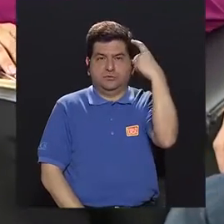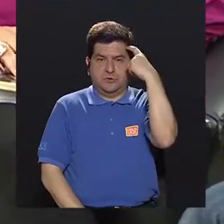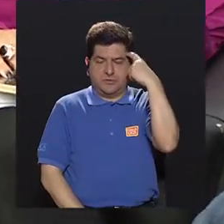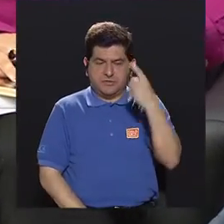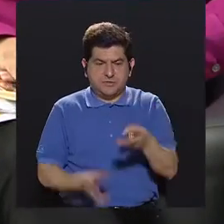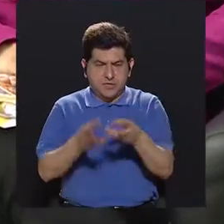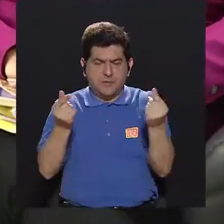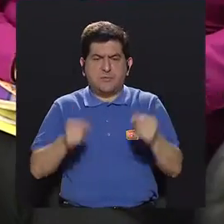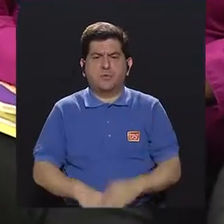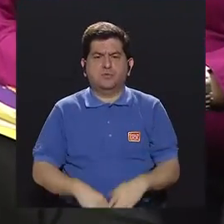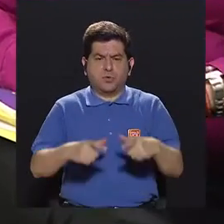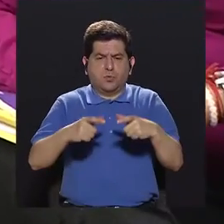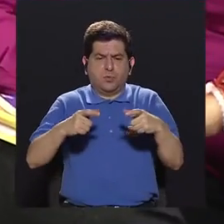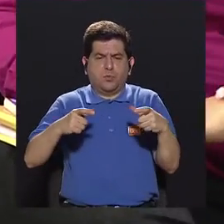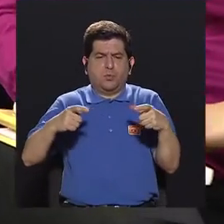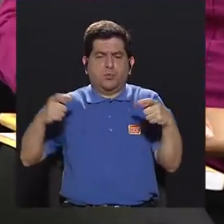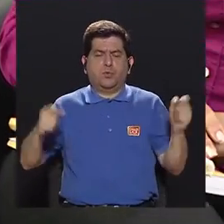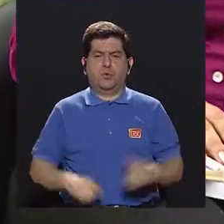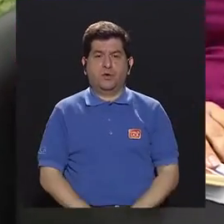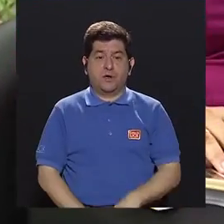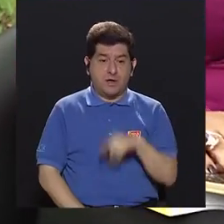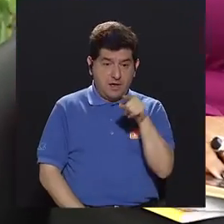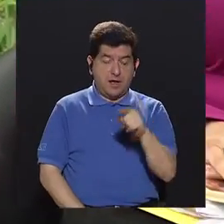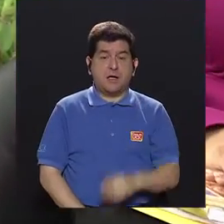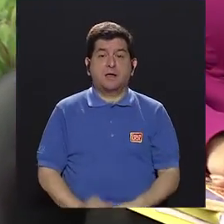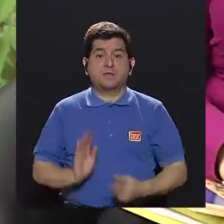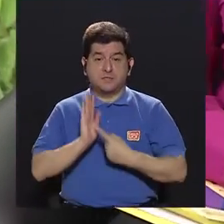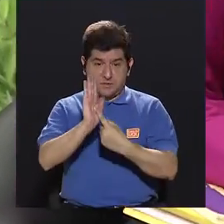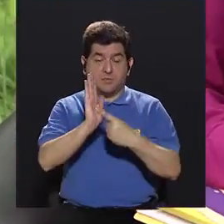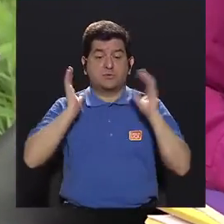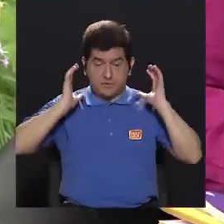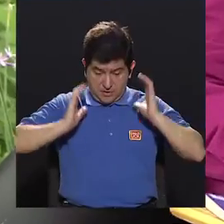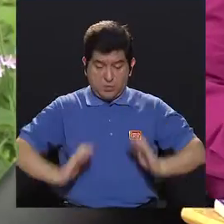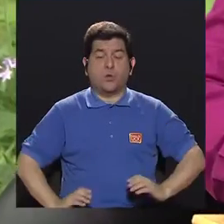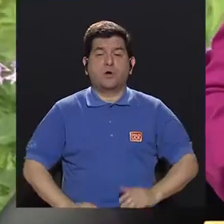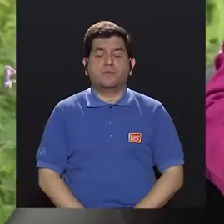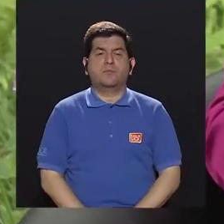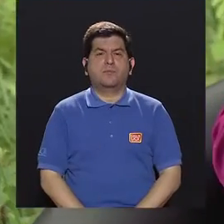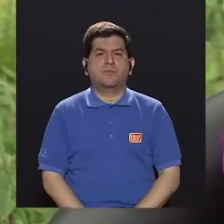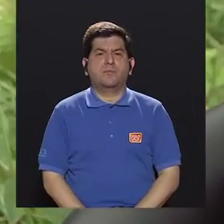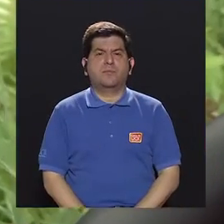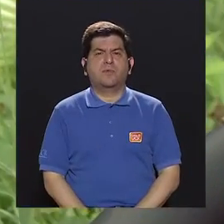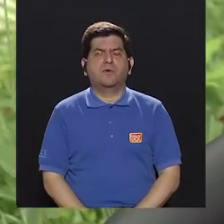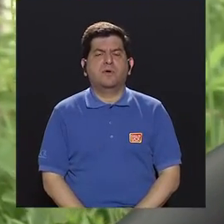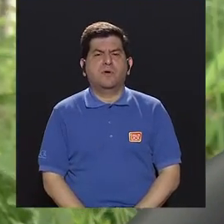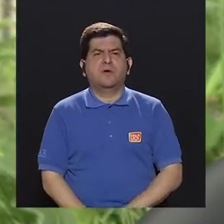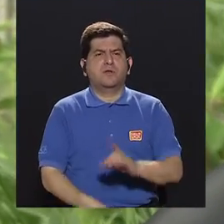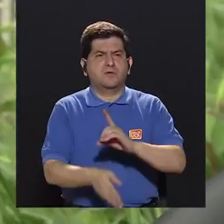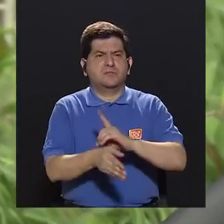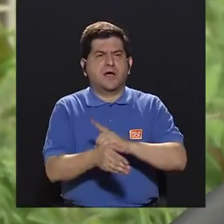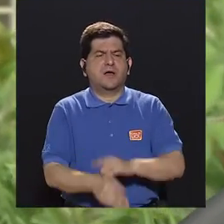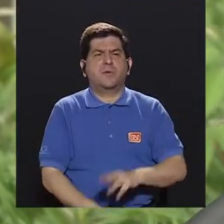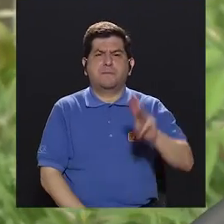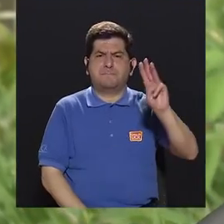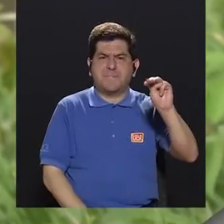generan una vibración, y esa vibración se ve manifestada en nuestro cuerpo. El doctor Masaru Emoto, inclusive no sé si lo han oído